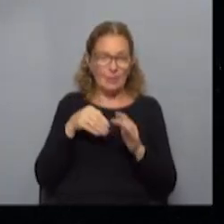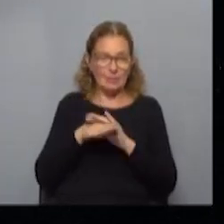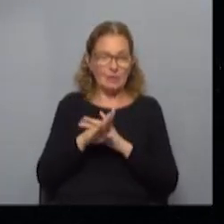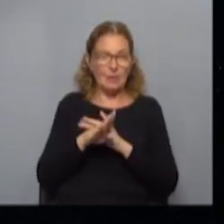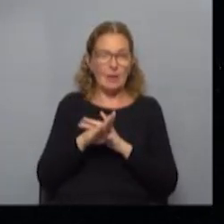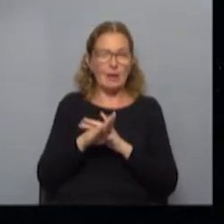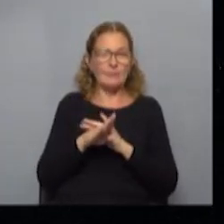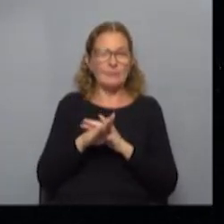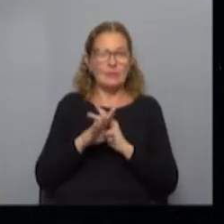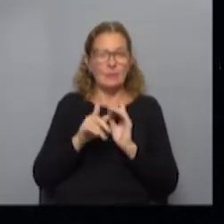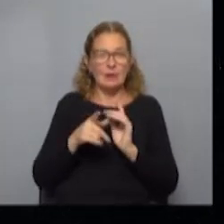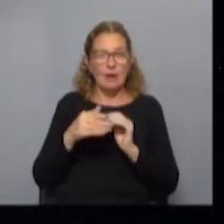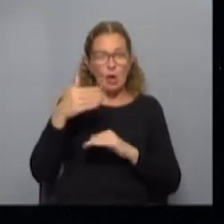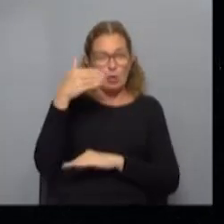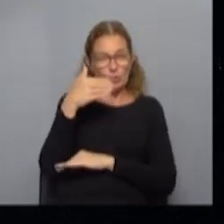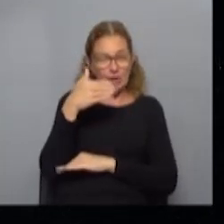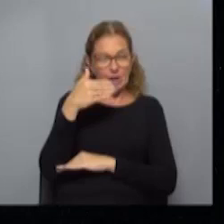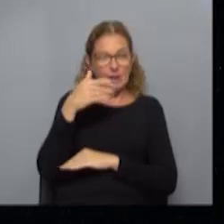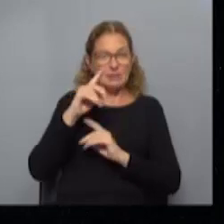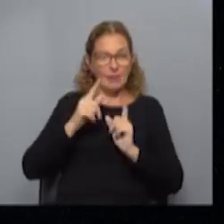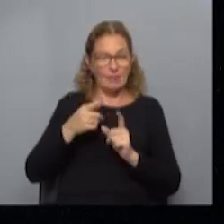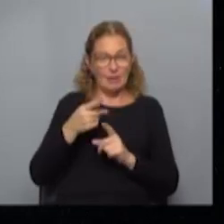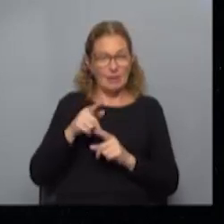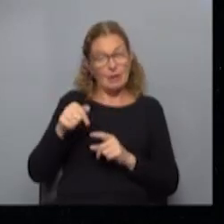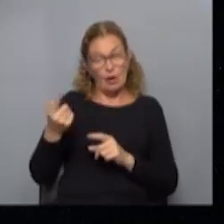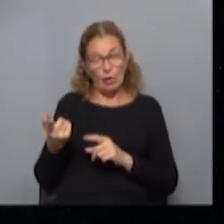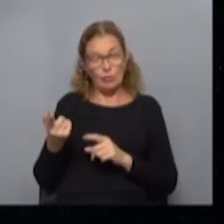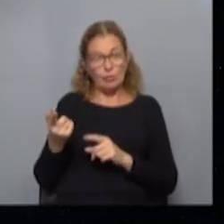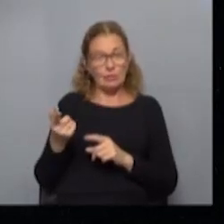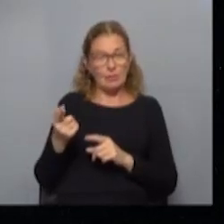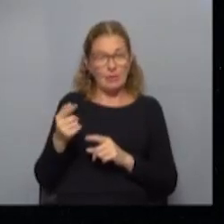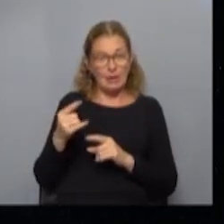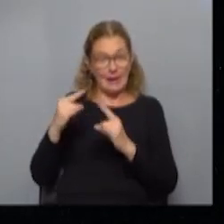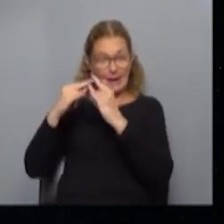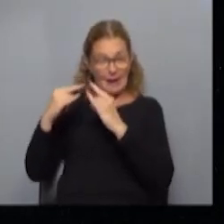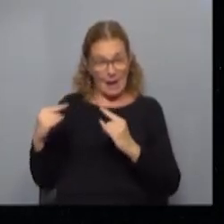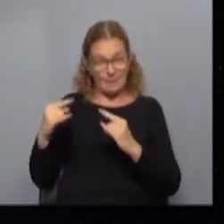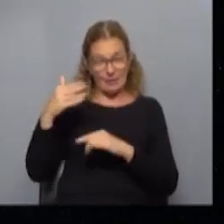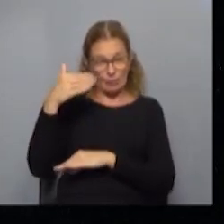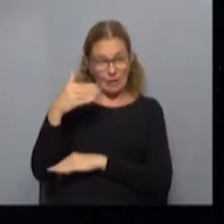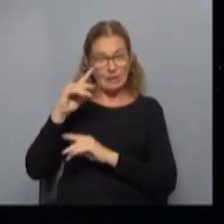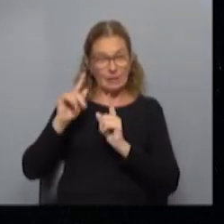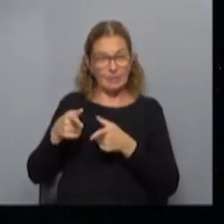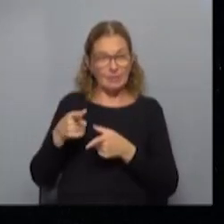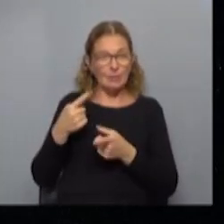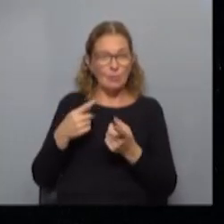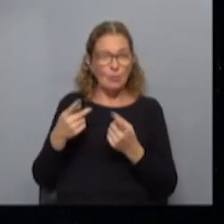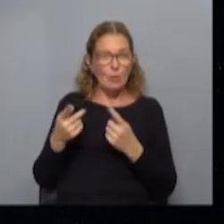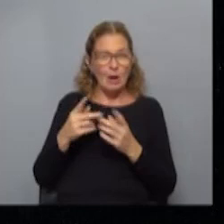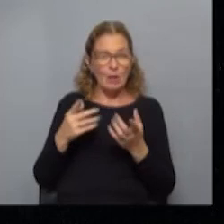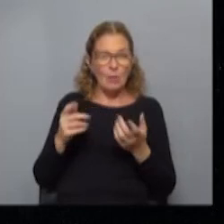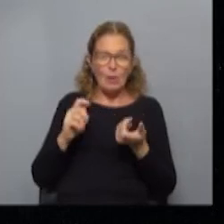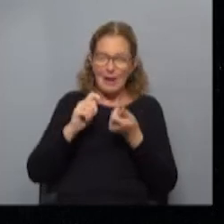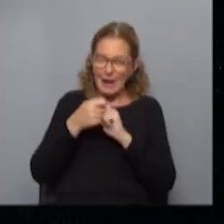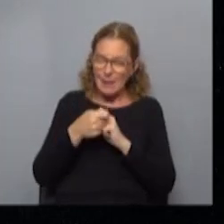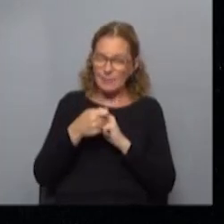limitados también en los alojamientos tanto en Arapey en el camping y en el hotel es decir que hubo una afección muy